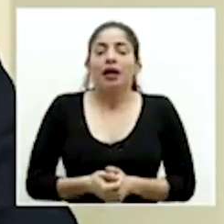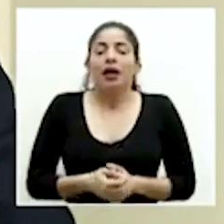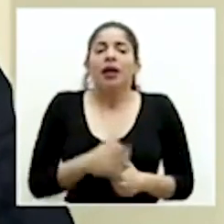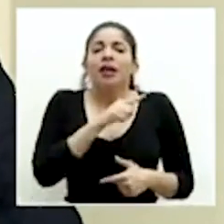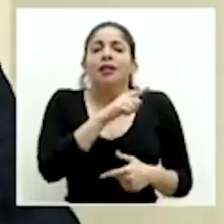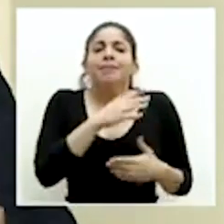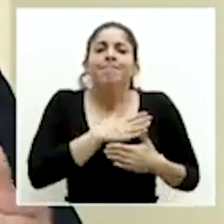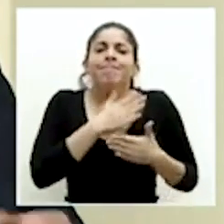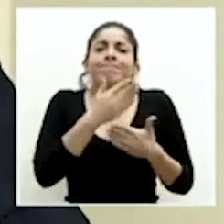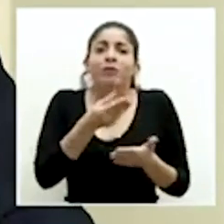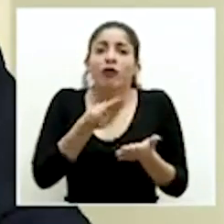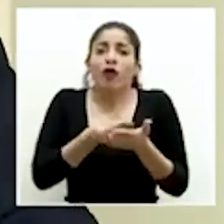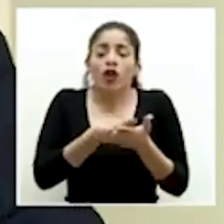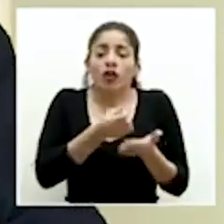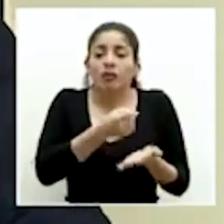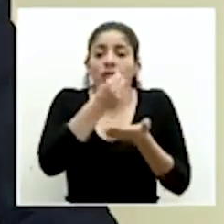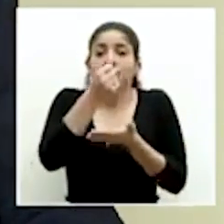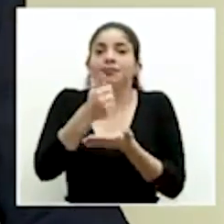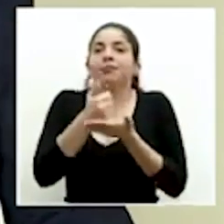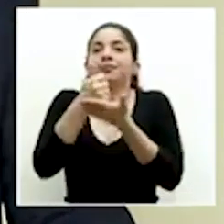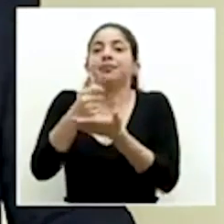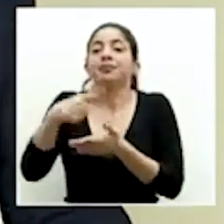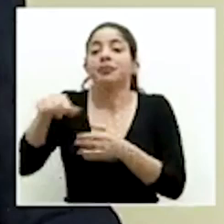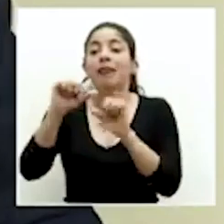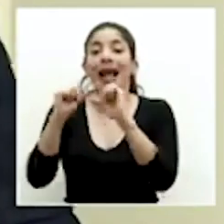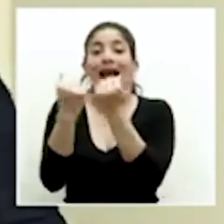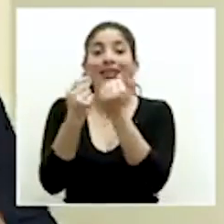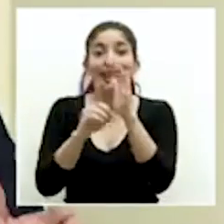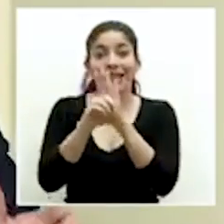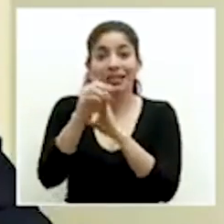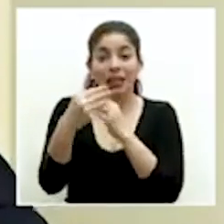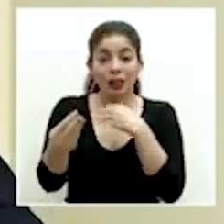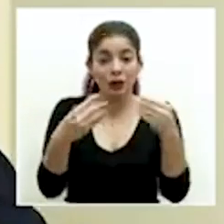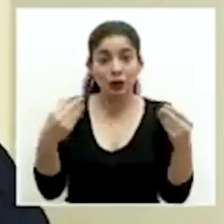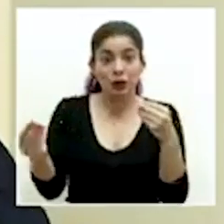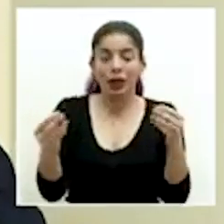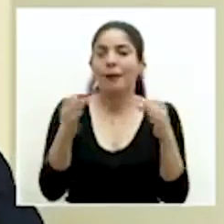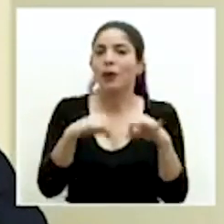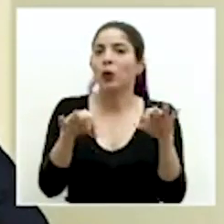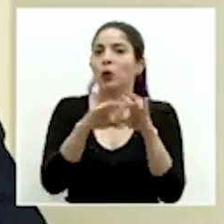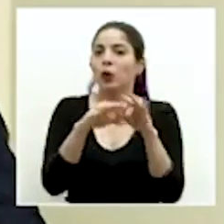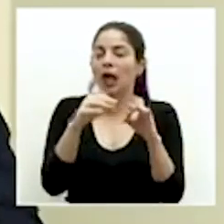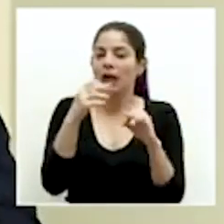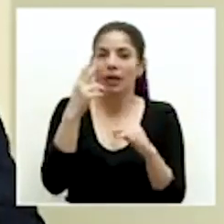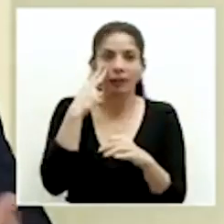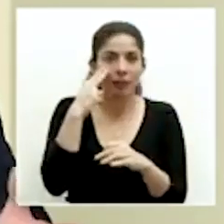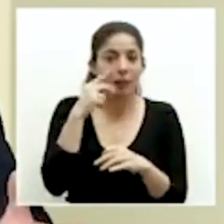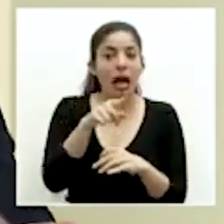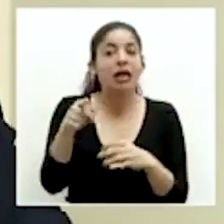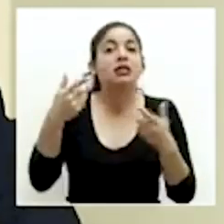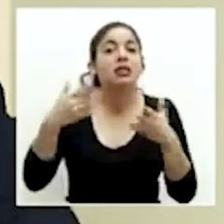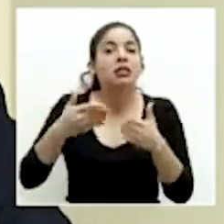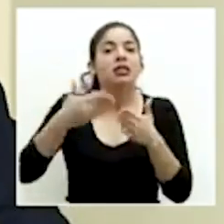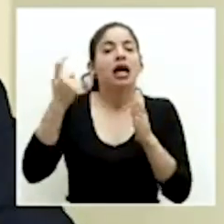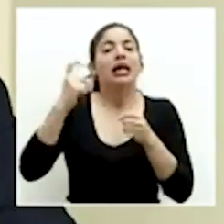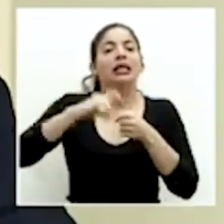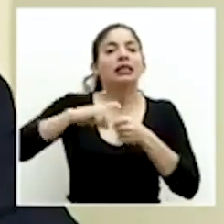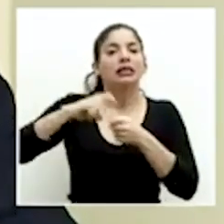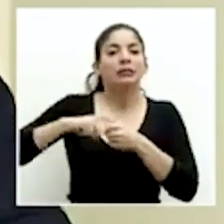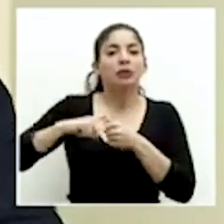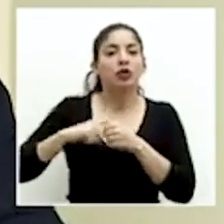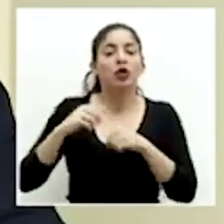disponibilidad de estos recursos le permitirá a las asociaciones de desarrollo que es importante resaltar que hay un proceso de inscripción o